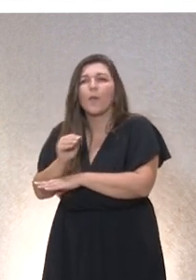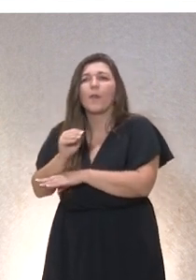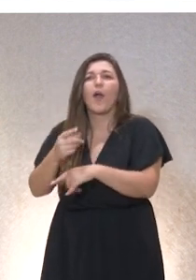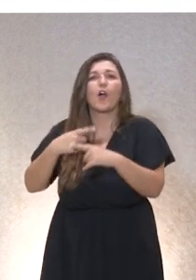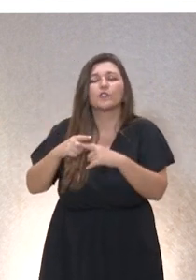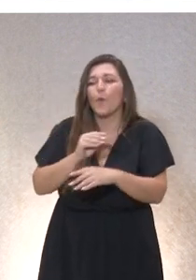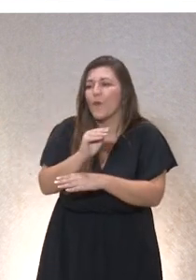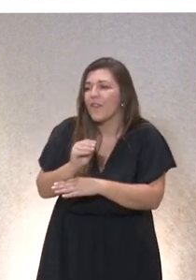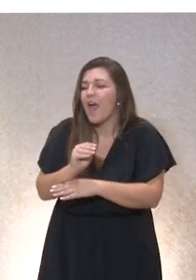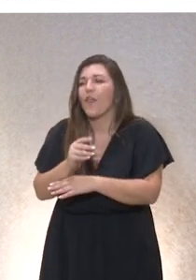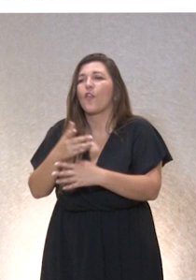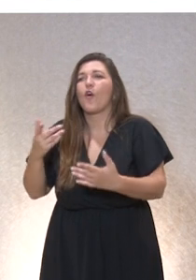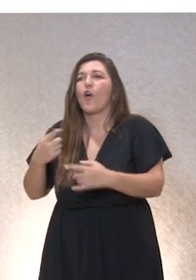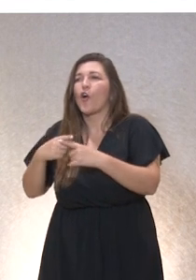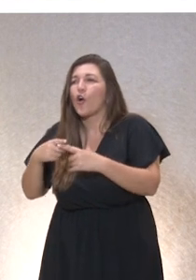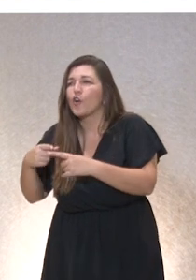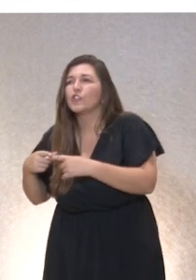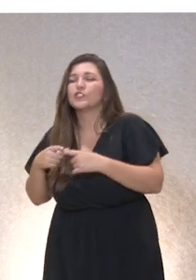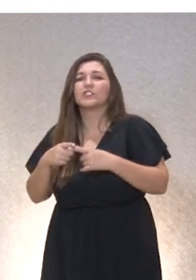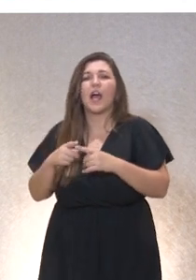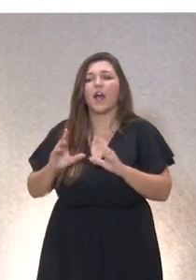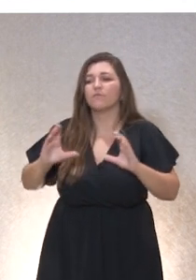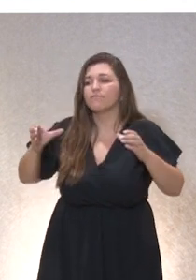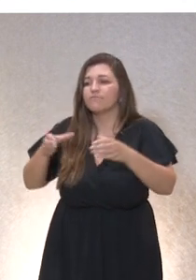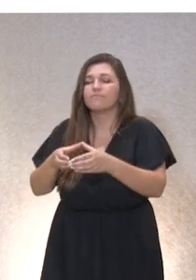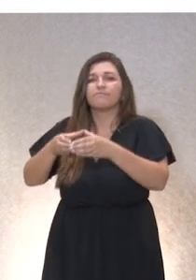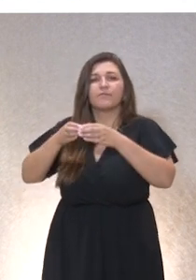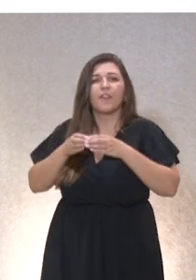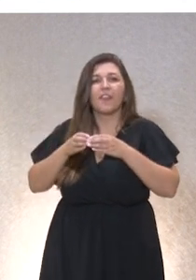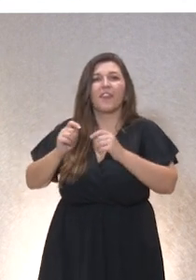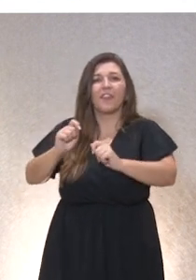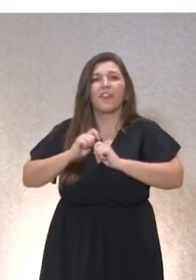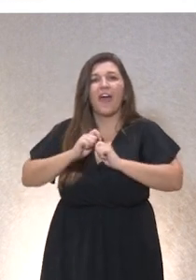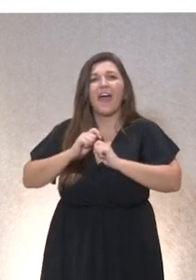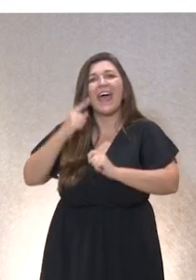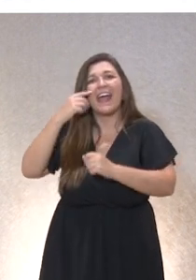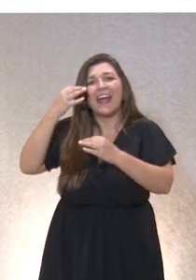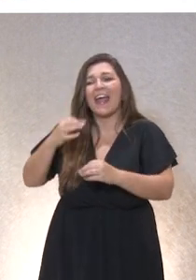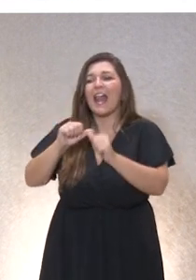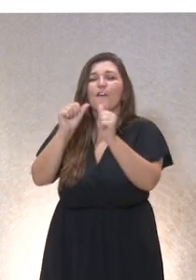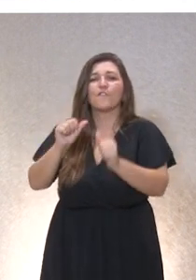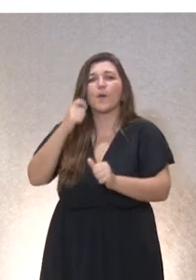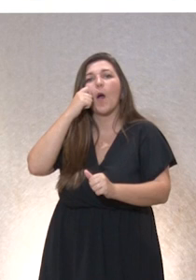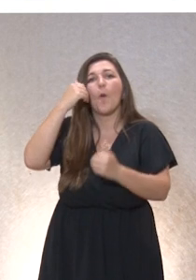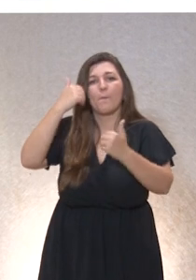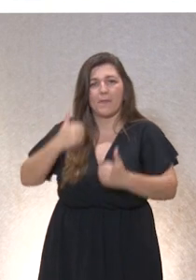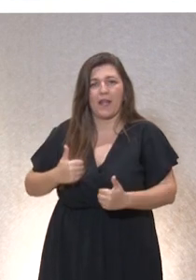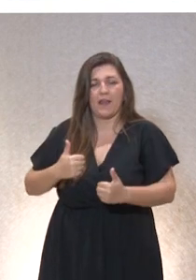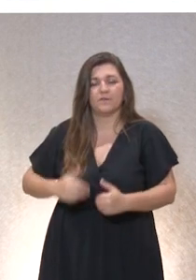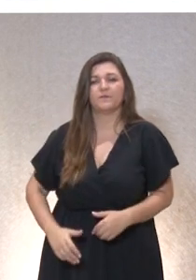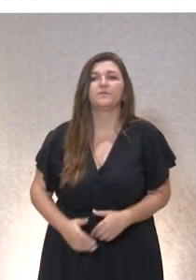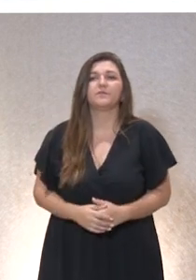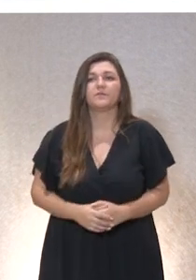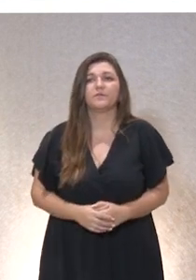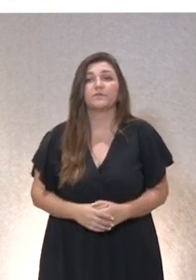articulación de un conjunto de bienes que nos animan a creer en la condición humana. Porque si no creemos en la condición humana nos dedicamos a otra cosa.